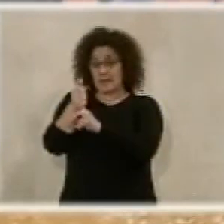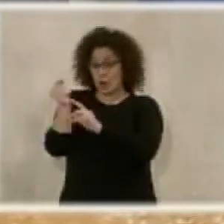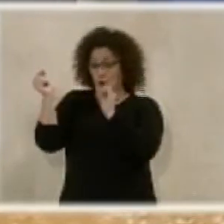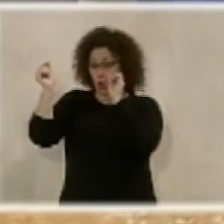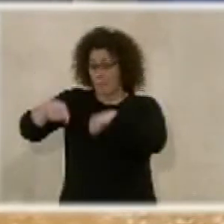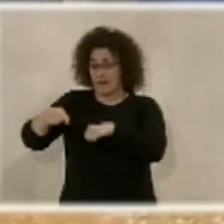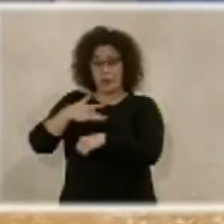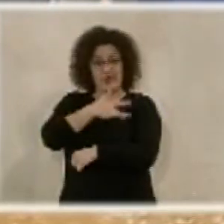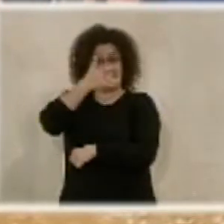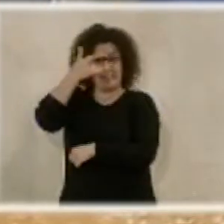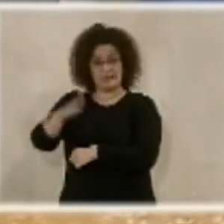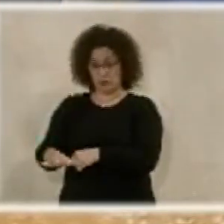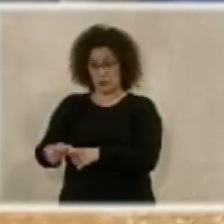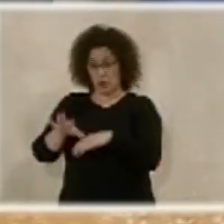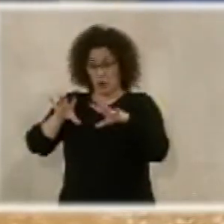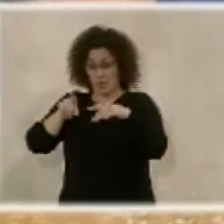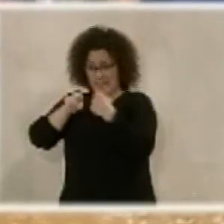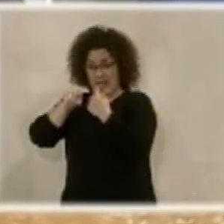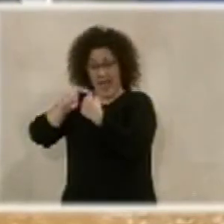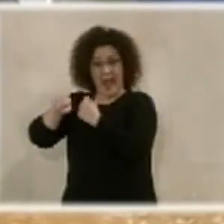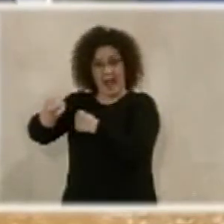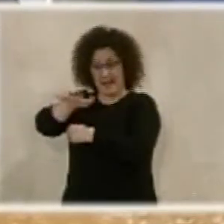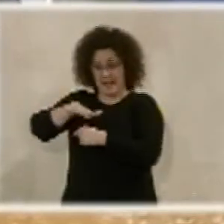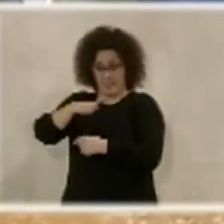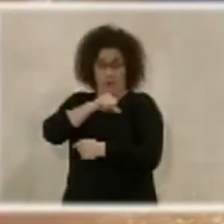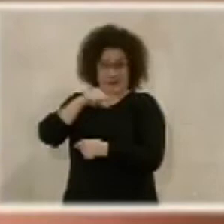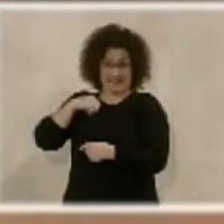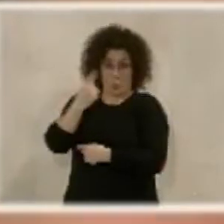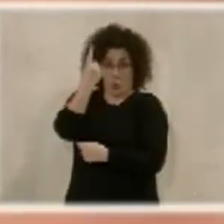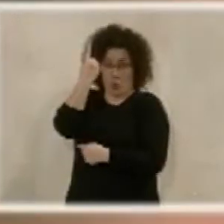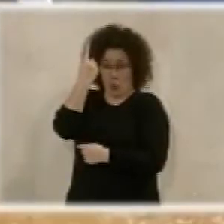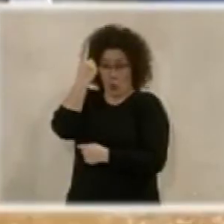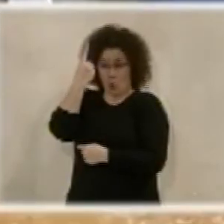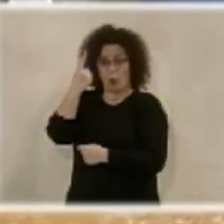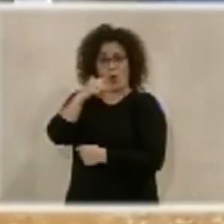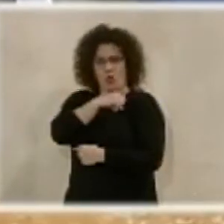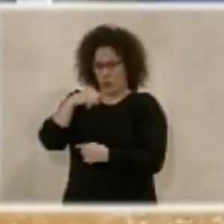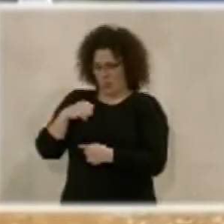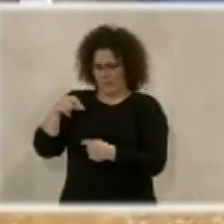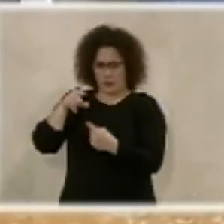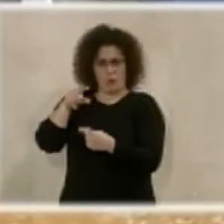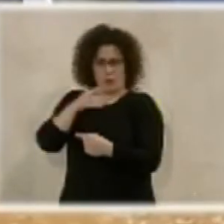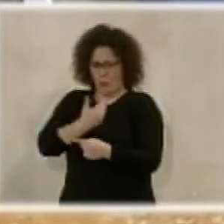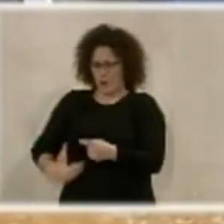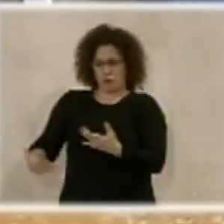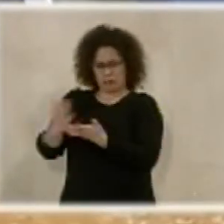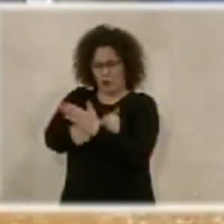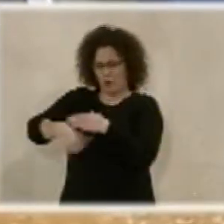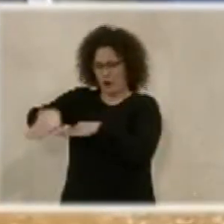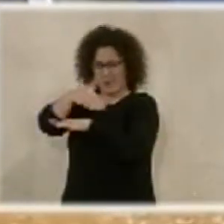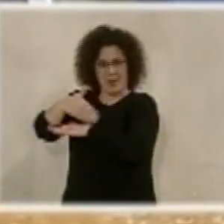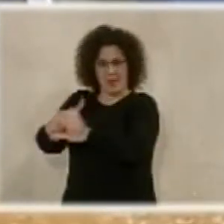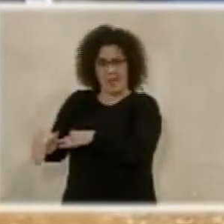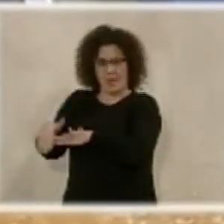convenio de cesión de los viales del propietario. Había un propietario único que era el dueño de todos los viales y lo que hemos conseguido es